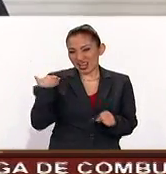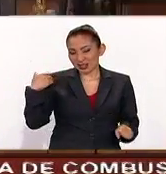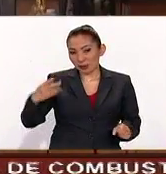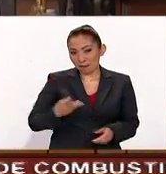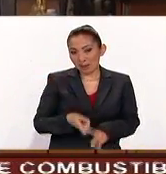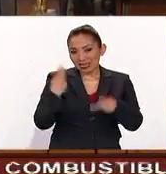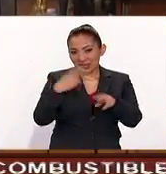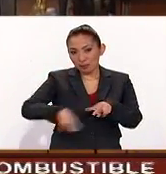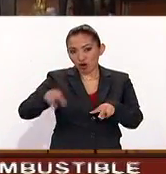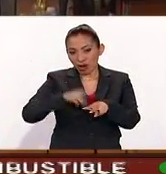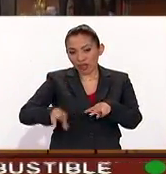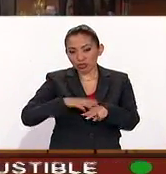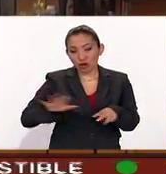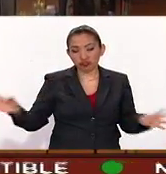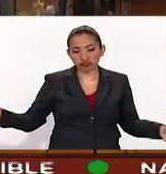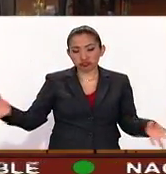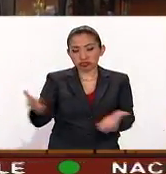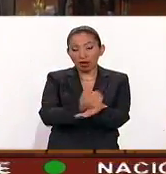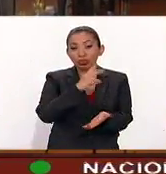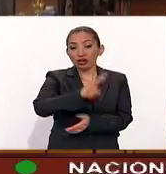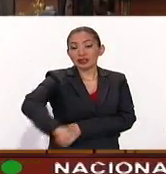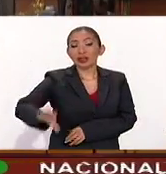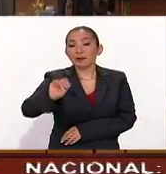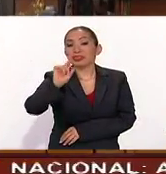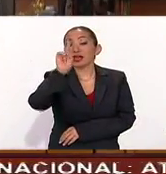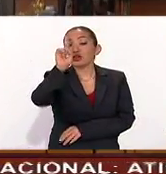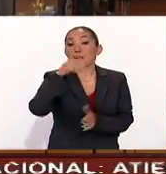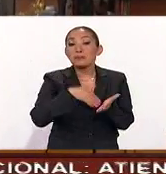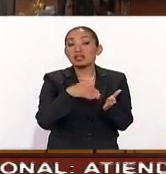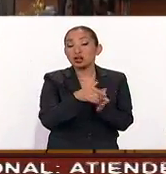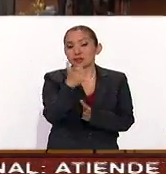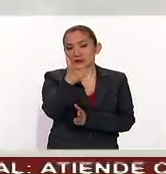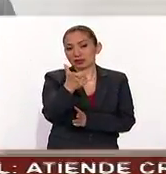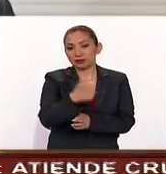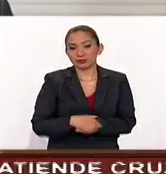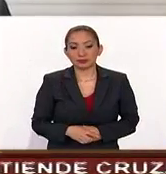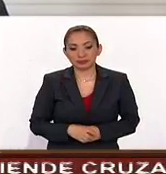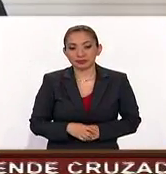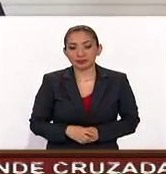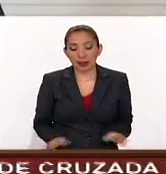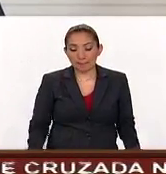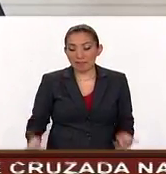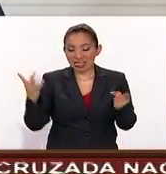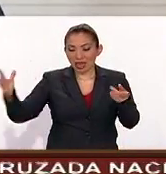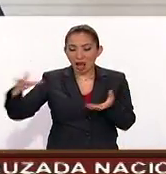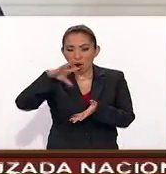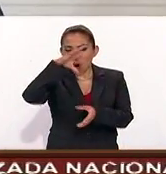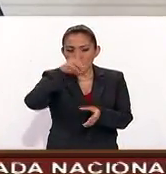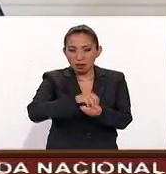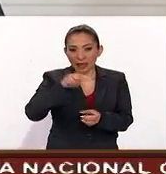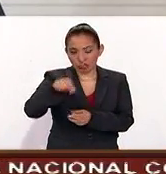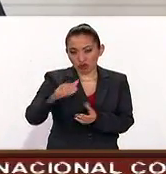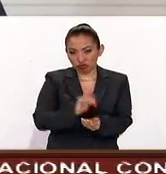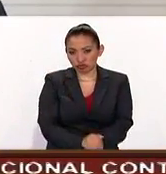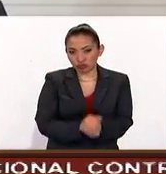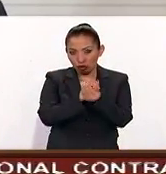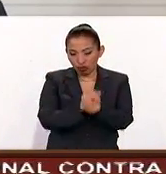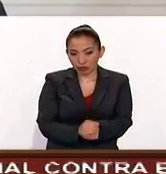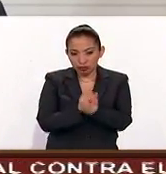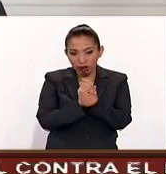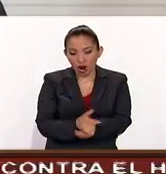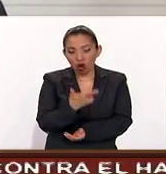sorteo de Navidad arrojó una derrama de 291 millones de pesos. Las ventas totales del sorteo